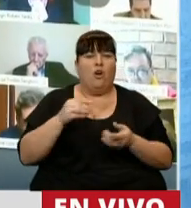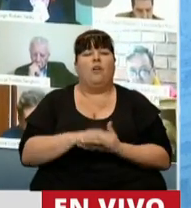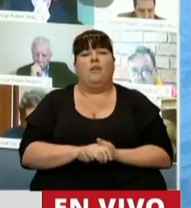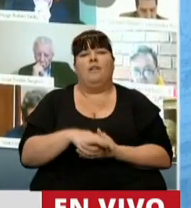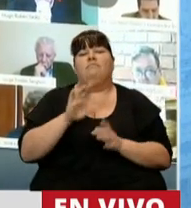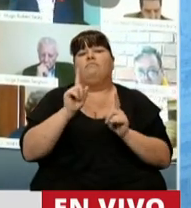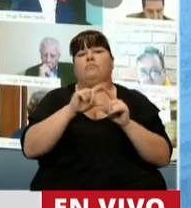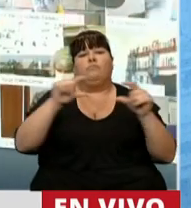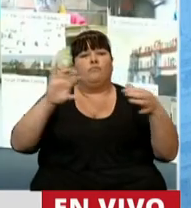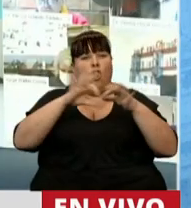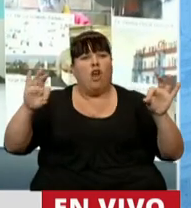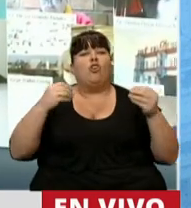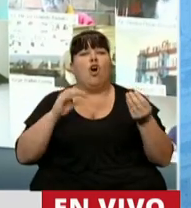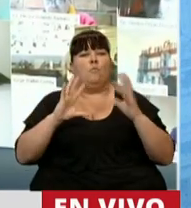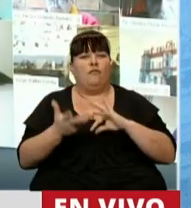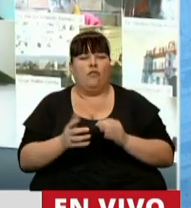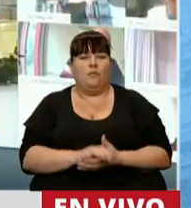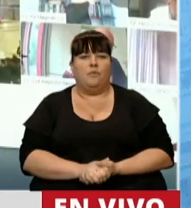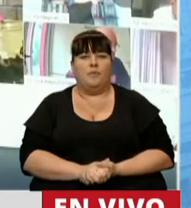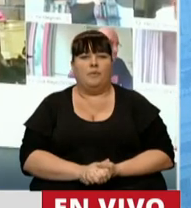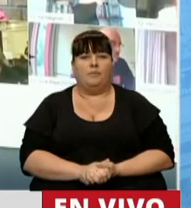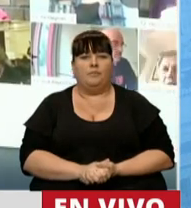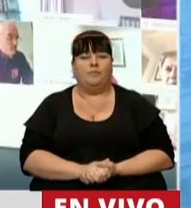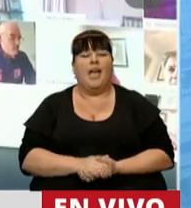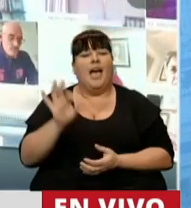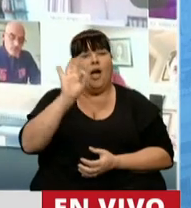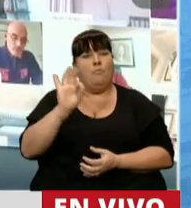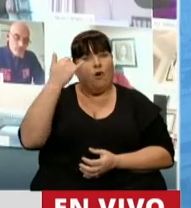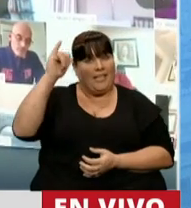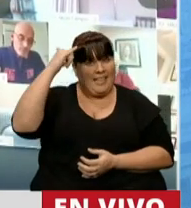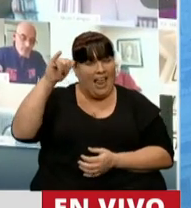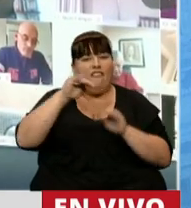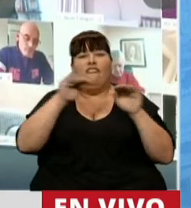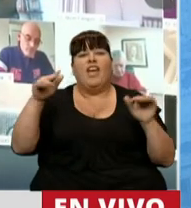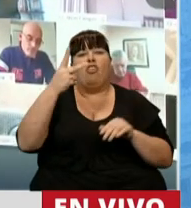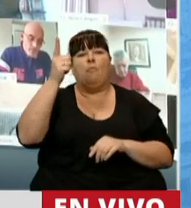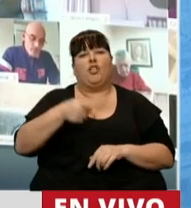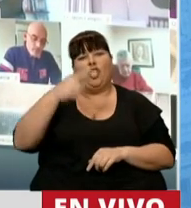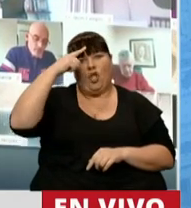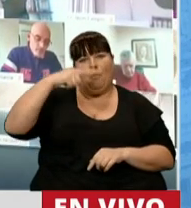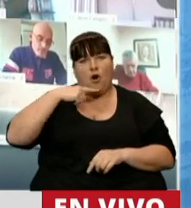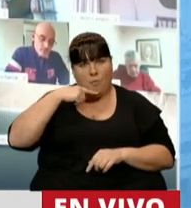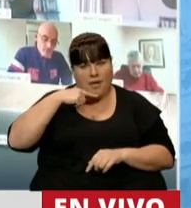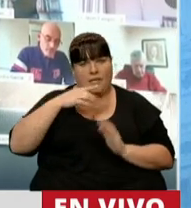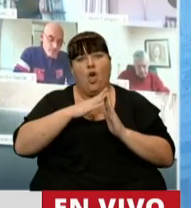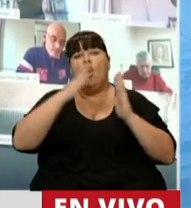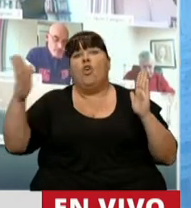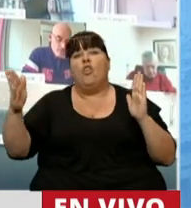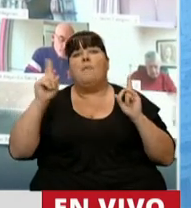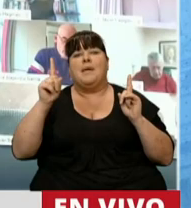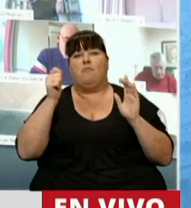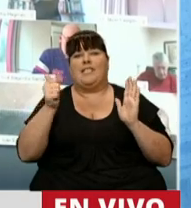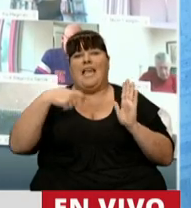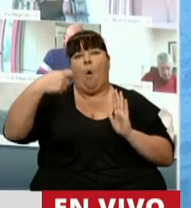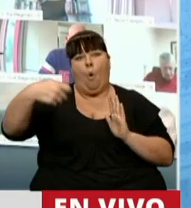tanto quedaría redactado de la siguiente manera la tasa de interés era fija del 2% mensual durante las 6